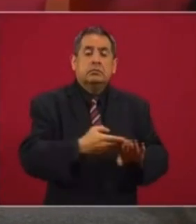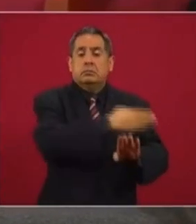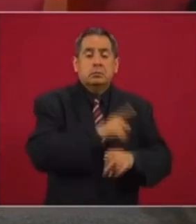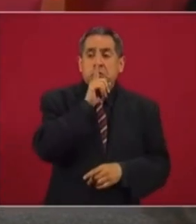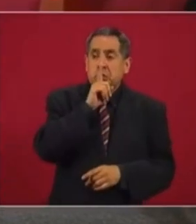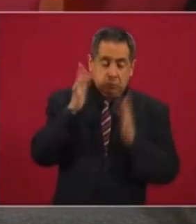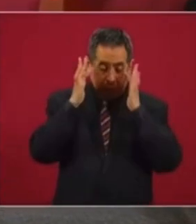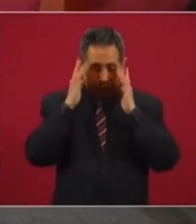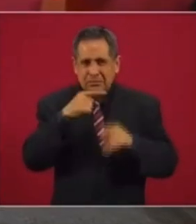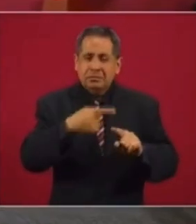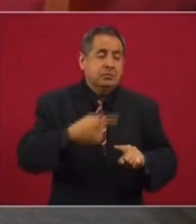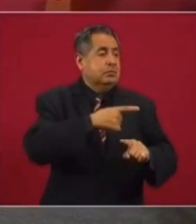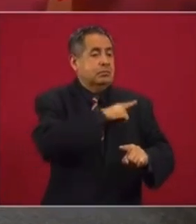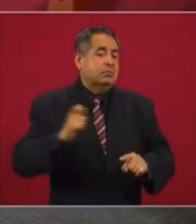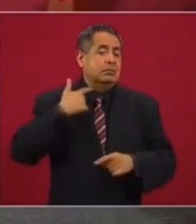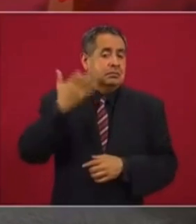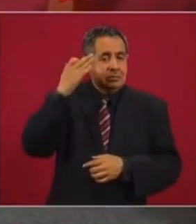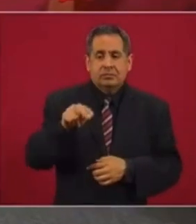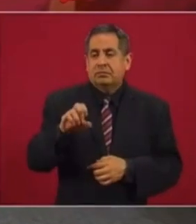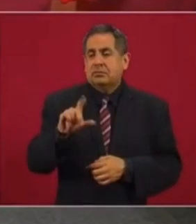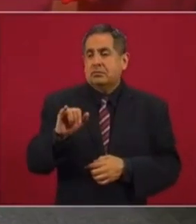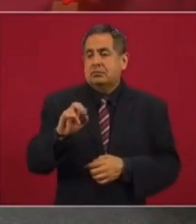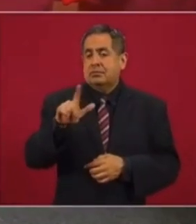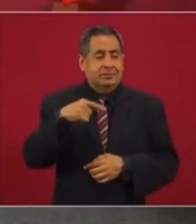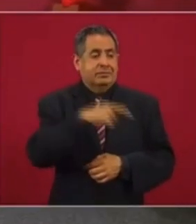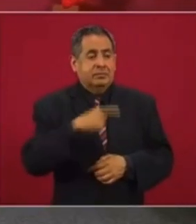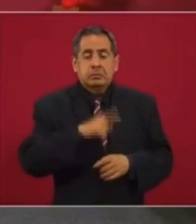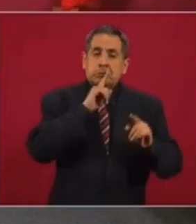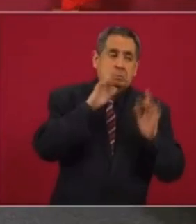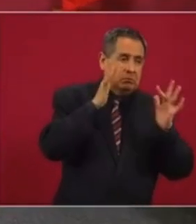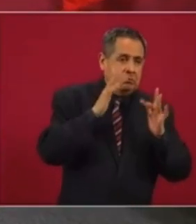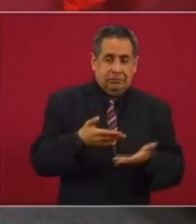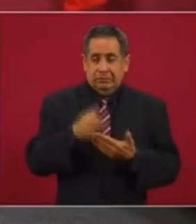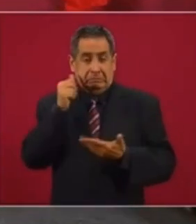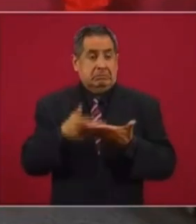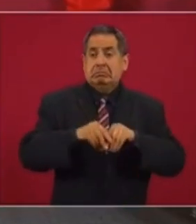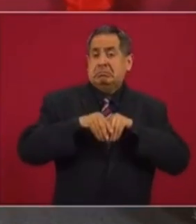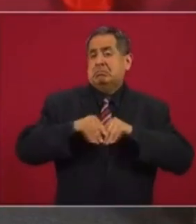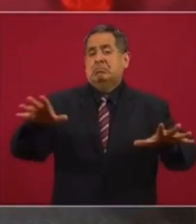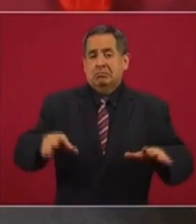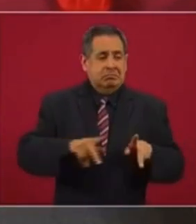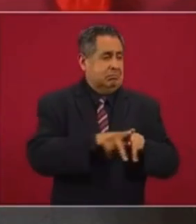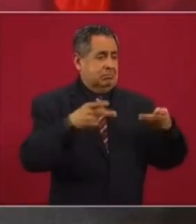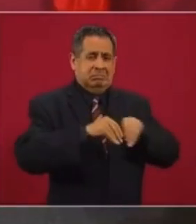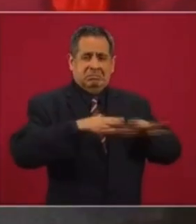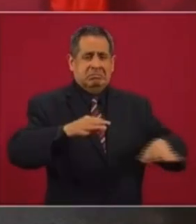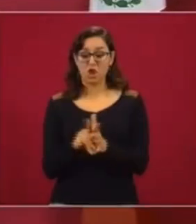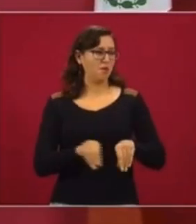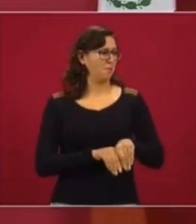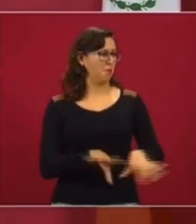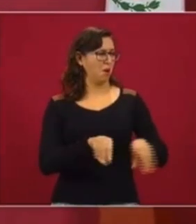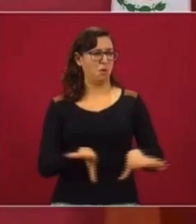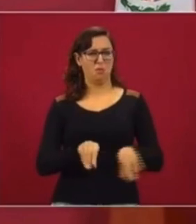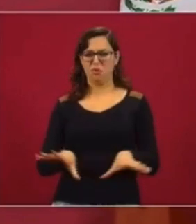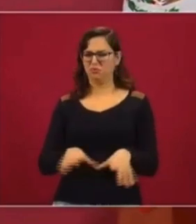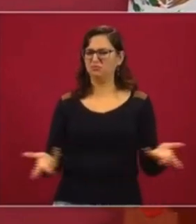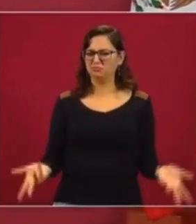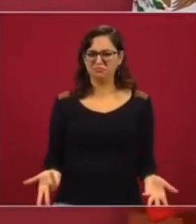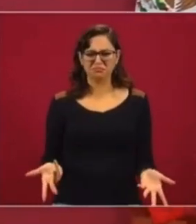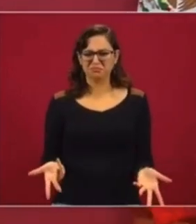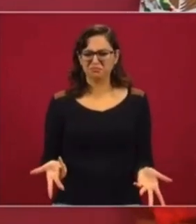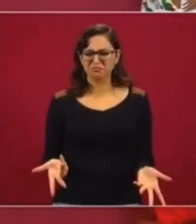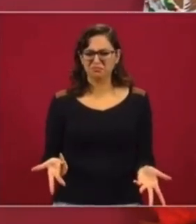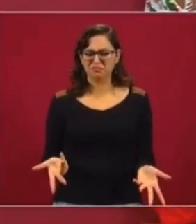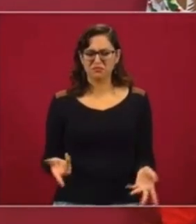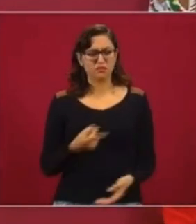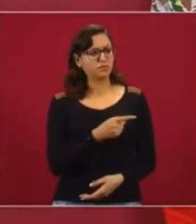durante las atrocidades del periodo neoliberal y sale el desplegado en todos los medios de información. A ver, ¿no